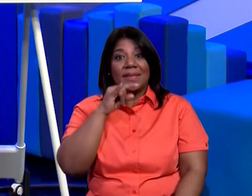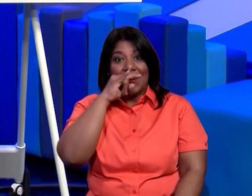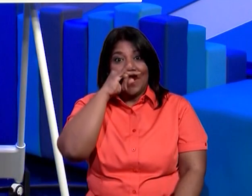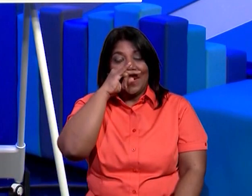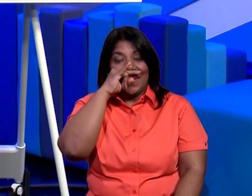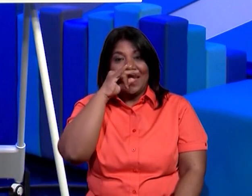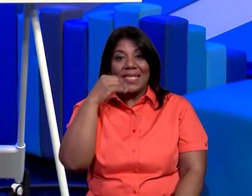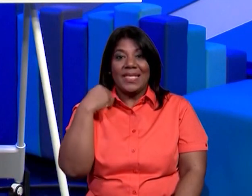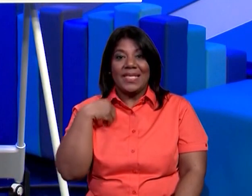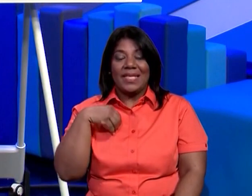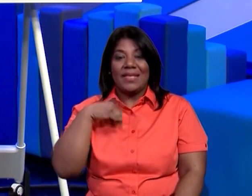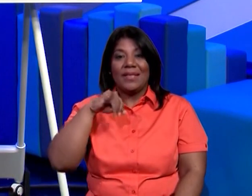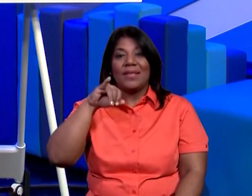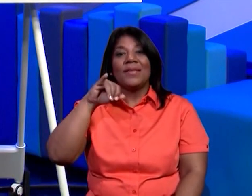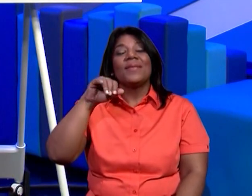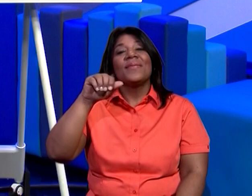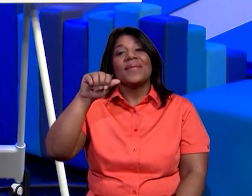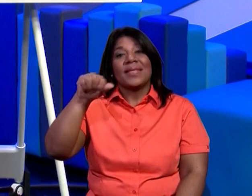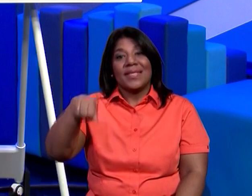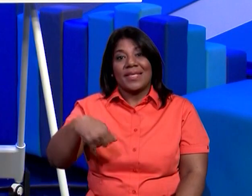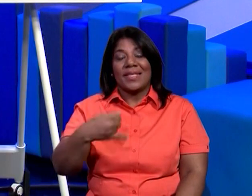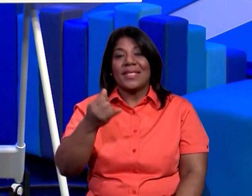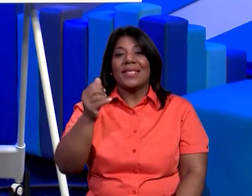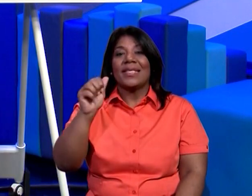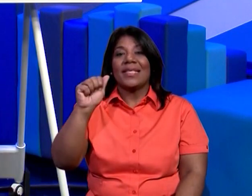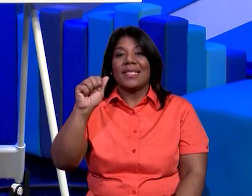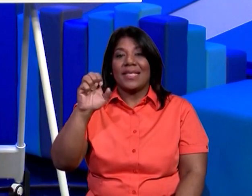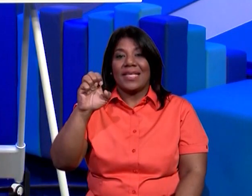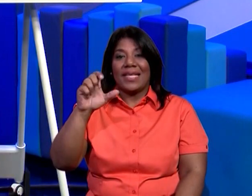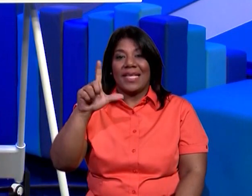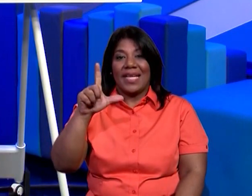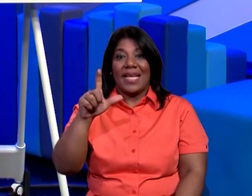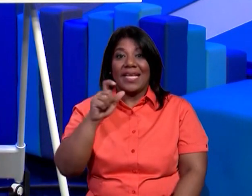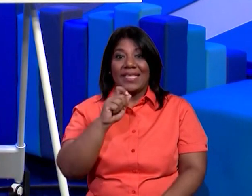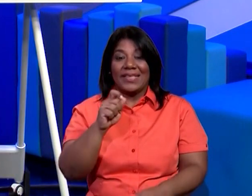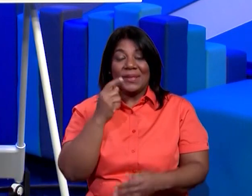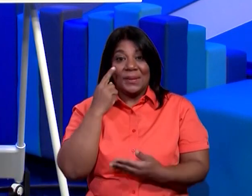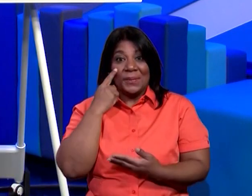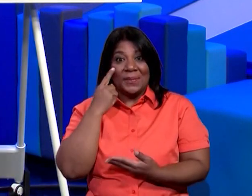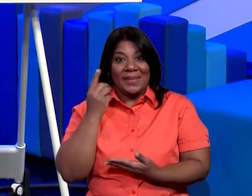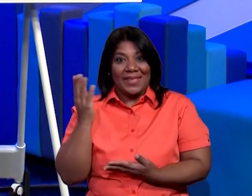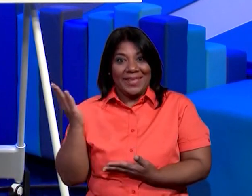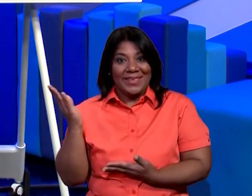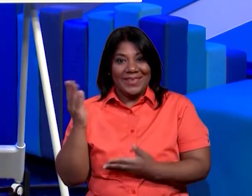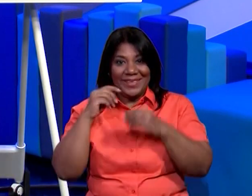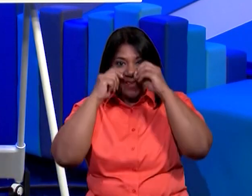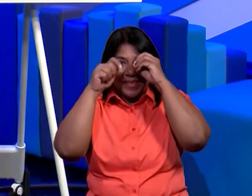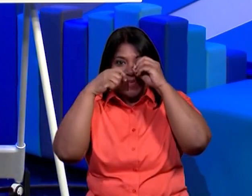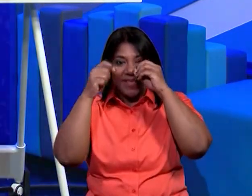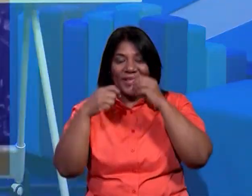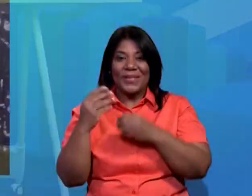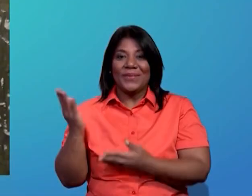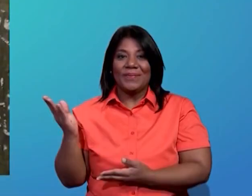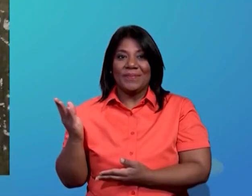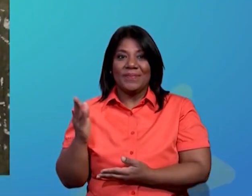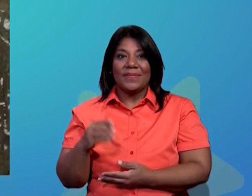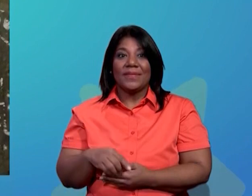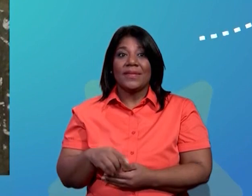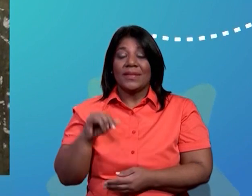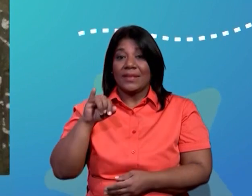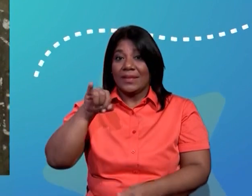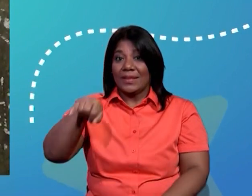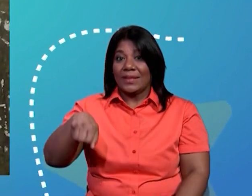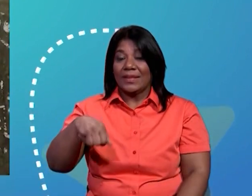estudiante ya él y hiera del centro educativo guillermo en dar a galimani prestemos atención estoy en el centro